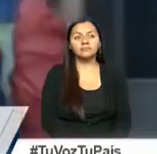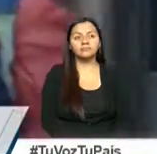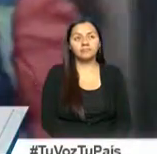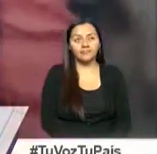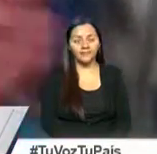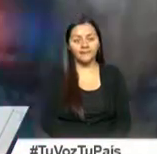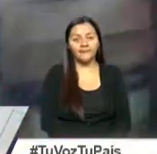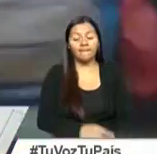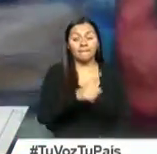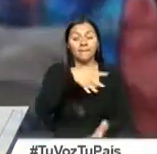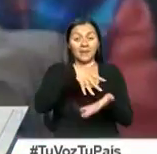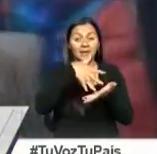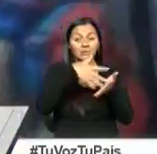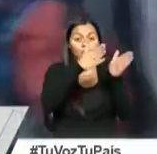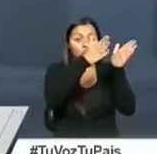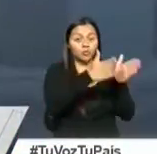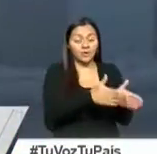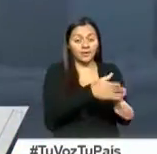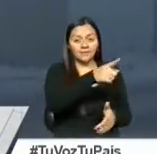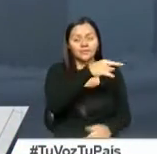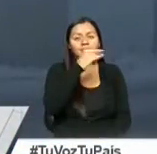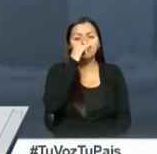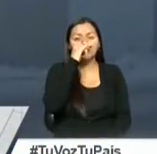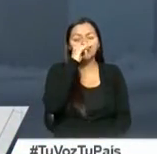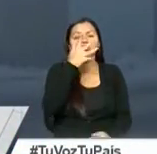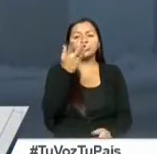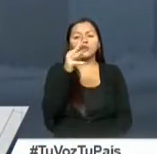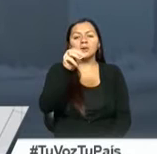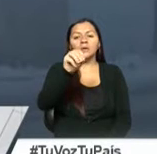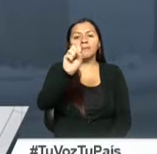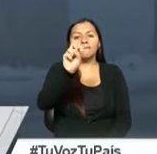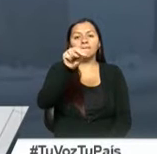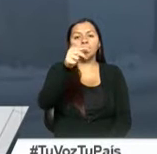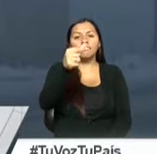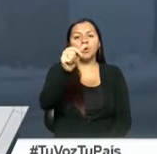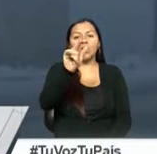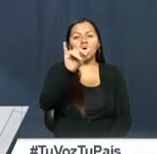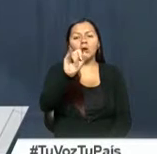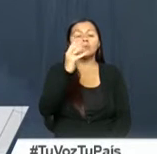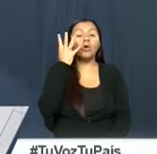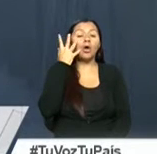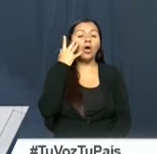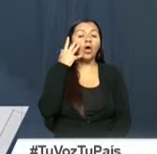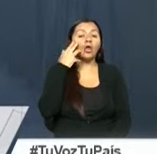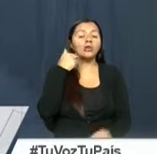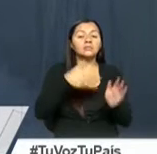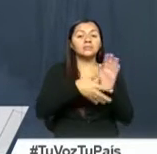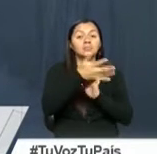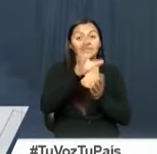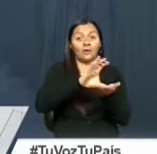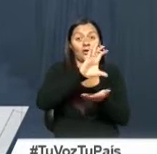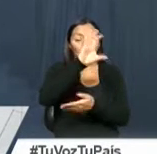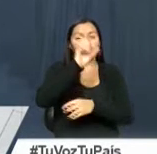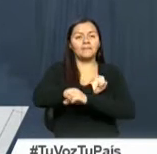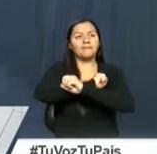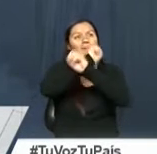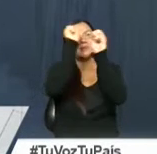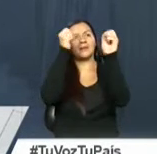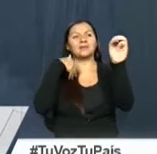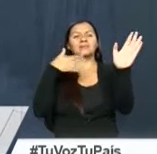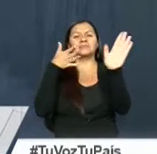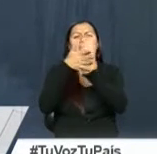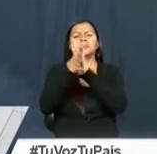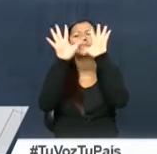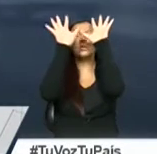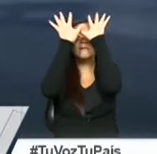Para esta estudiante que vive en Mongolia, el trayecto al colegio es una pesadilla cotidiana. Cuando voy al cole por la mañana, normalmente hay